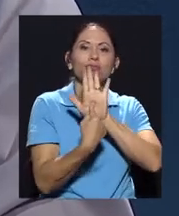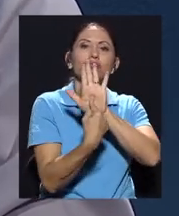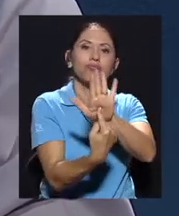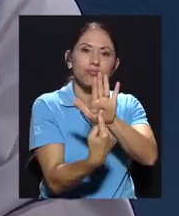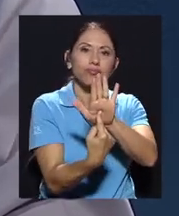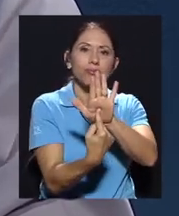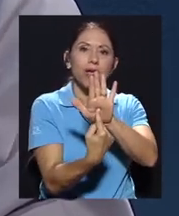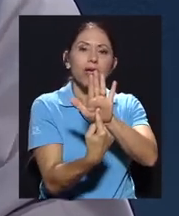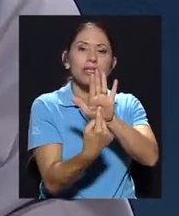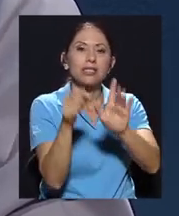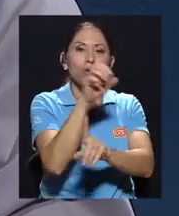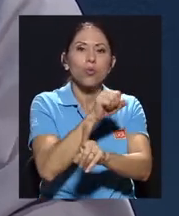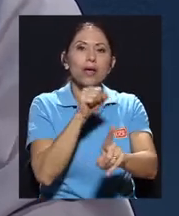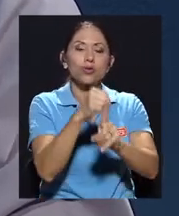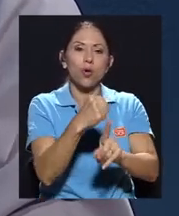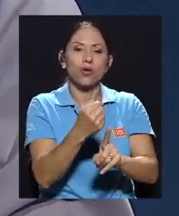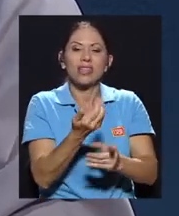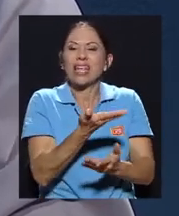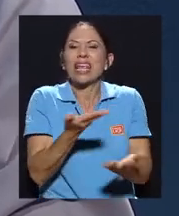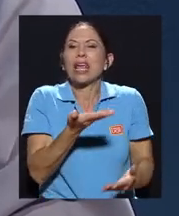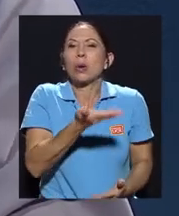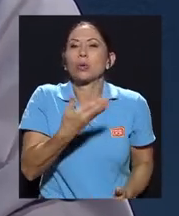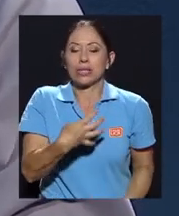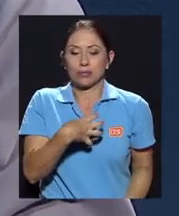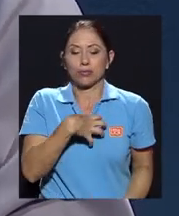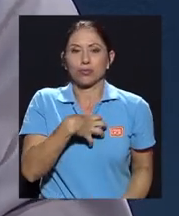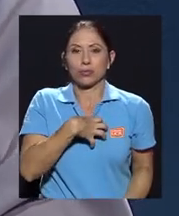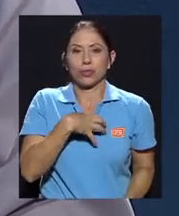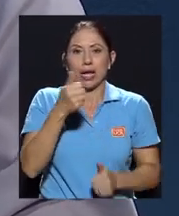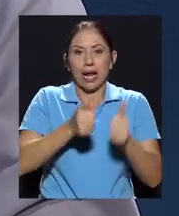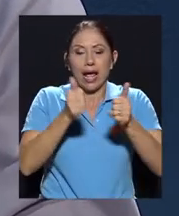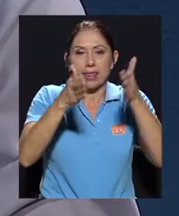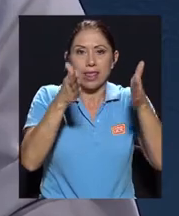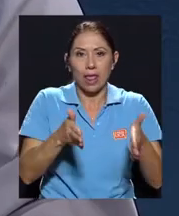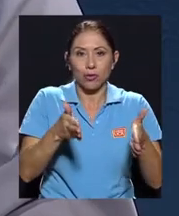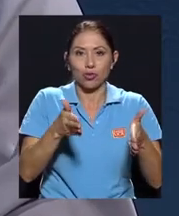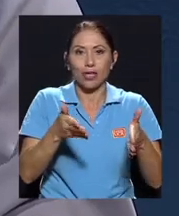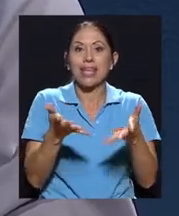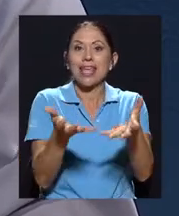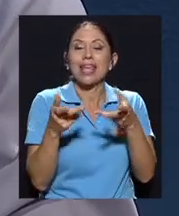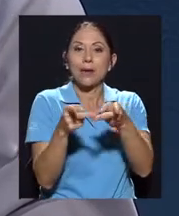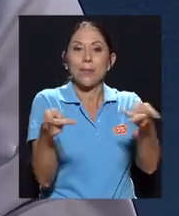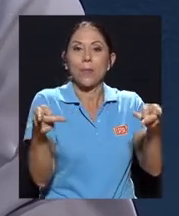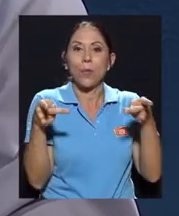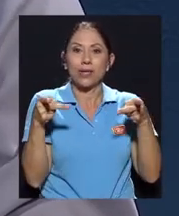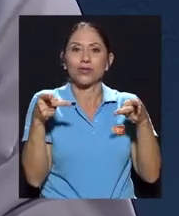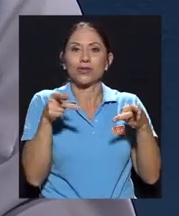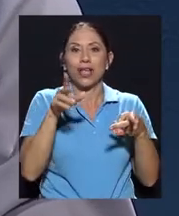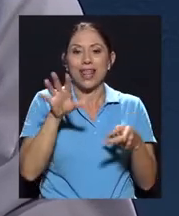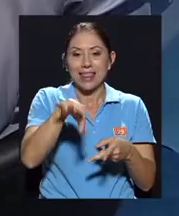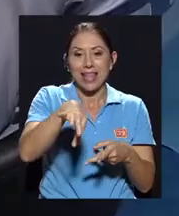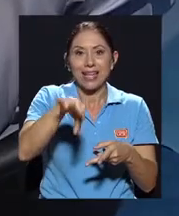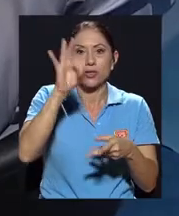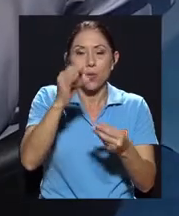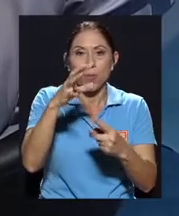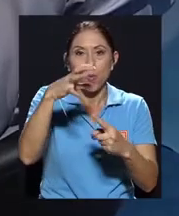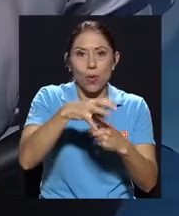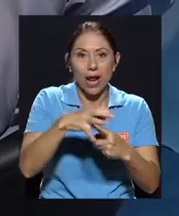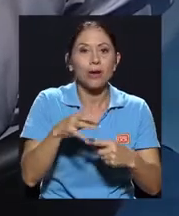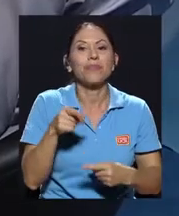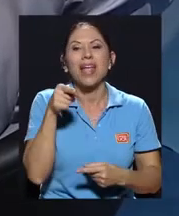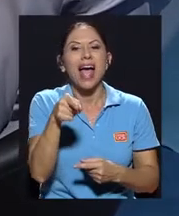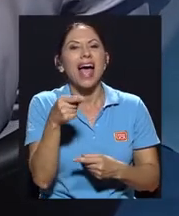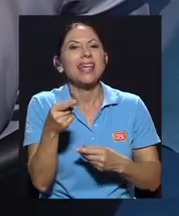de los candidatos a puestos de elección popular. Ahí se incluyen datos sobre el ingreso, se incluyen datos